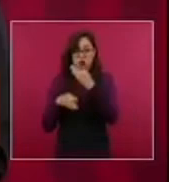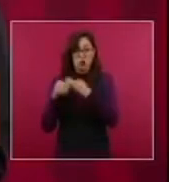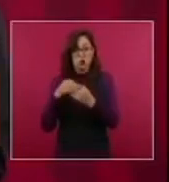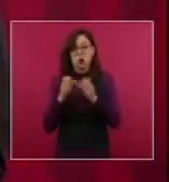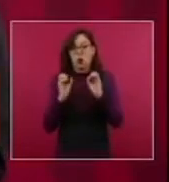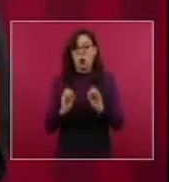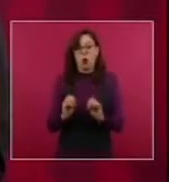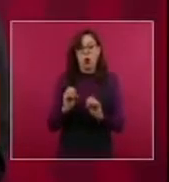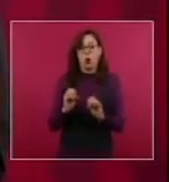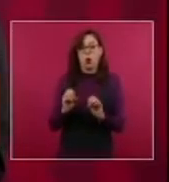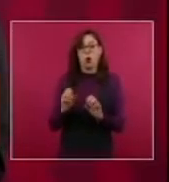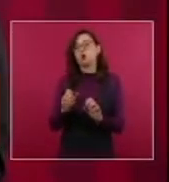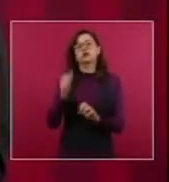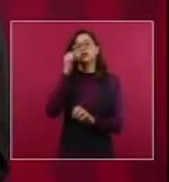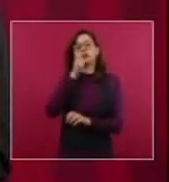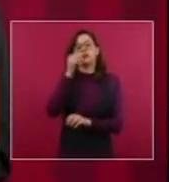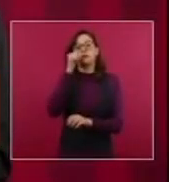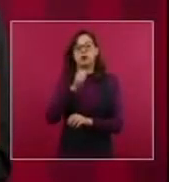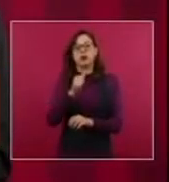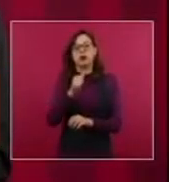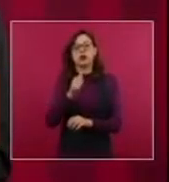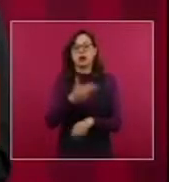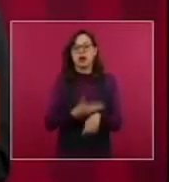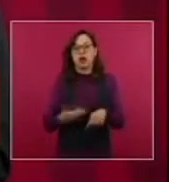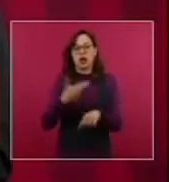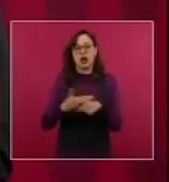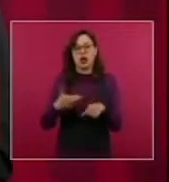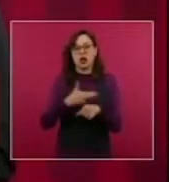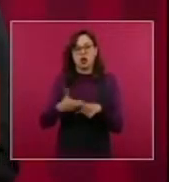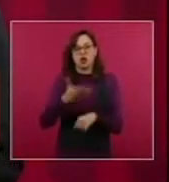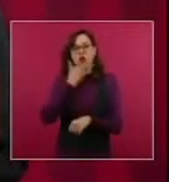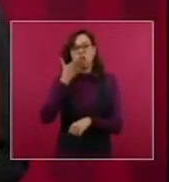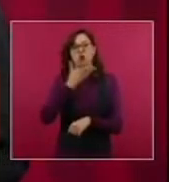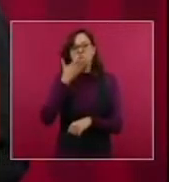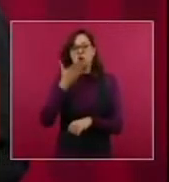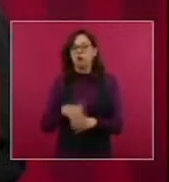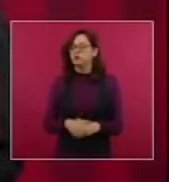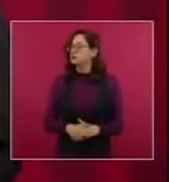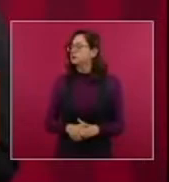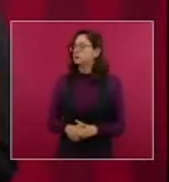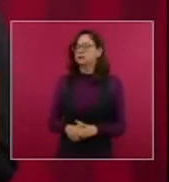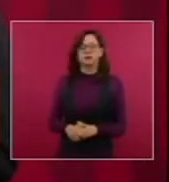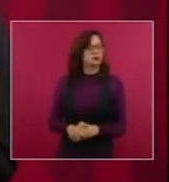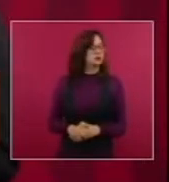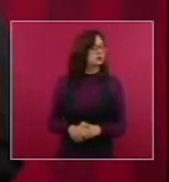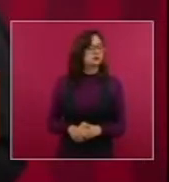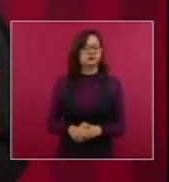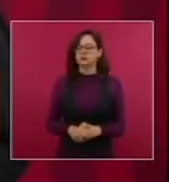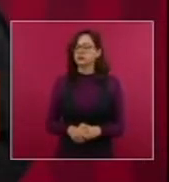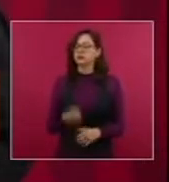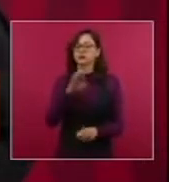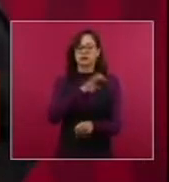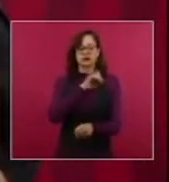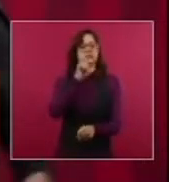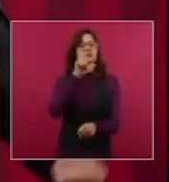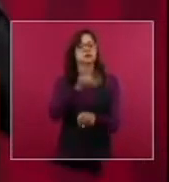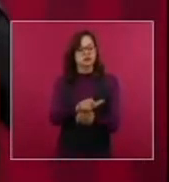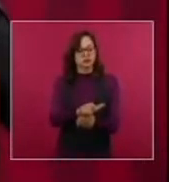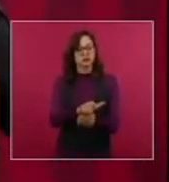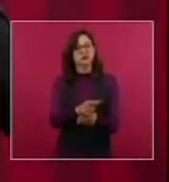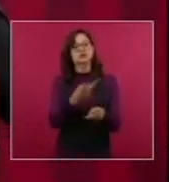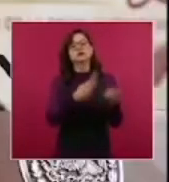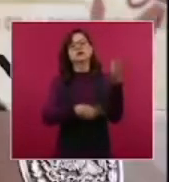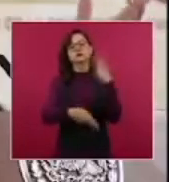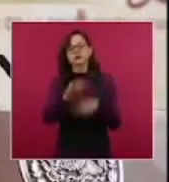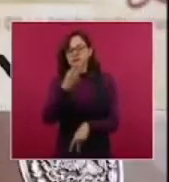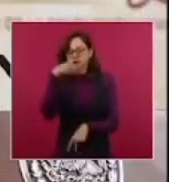formalmente la invitación de los Estados Unidos para asistir a la cumbre de las Américas, a lo cual el presidente sigue esperando. Alupide la integración de